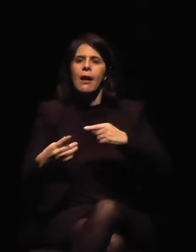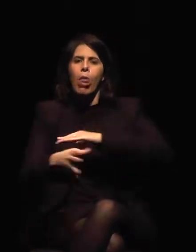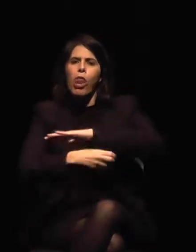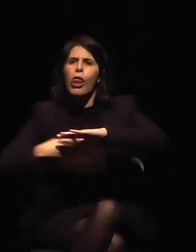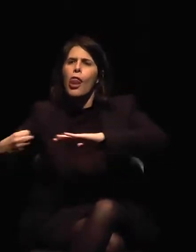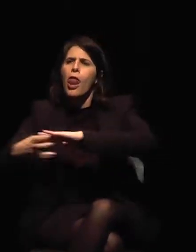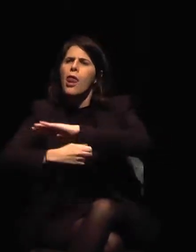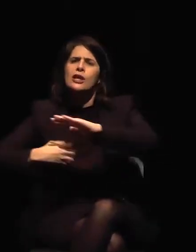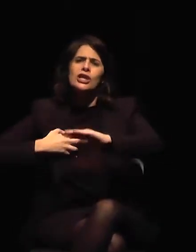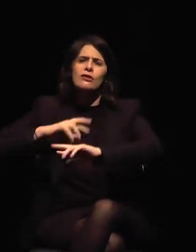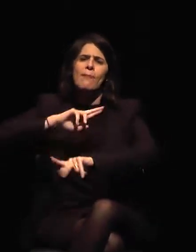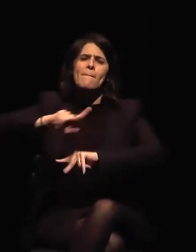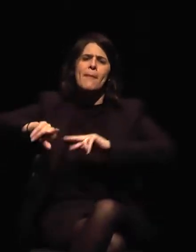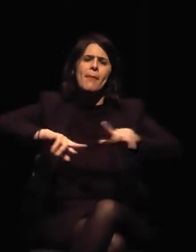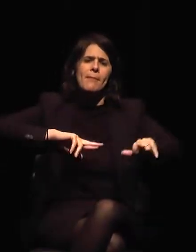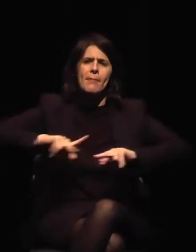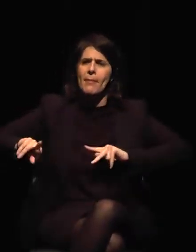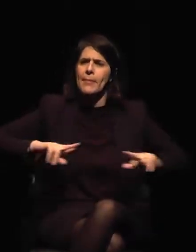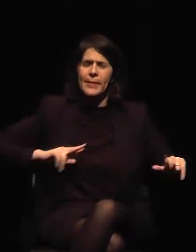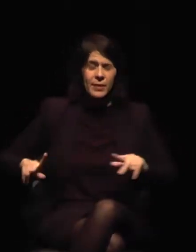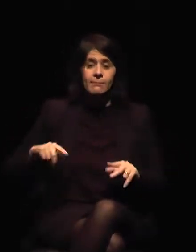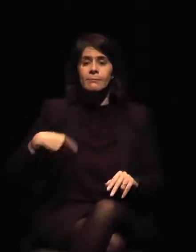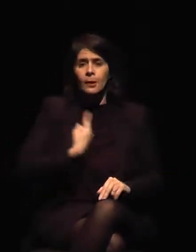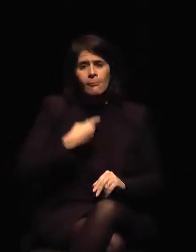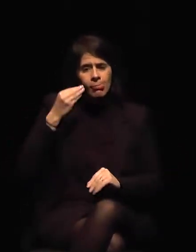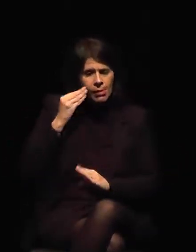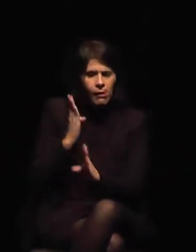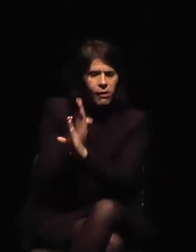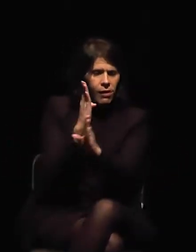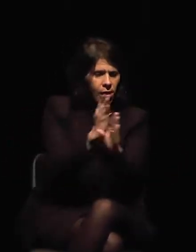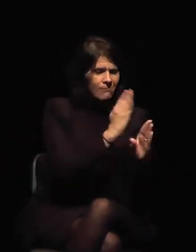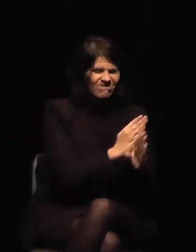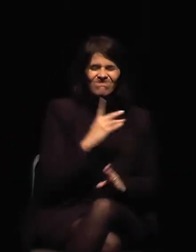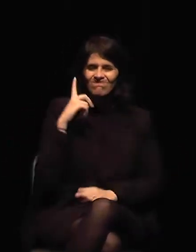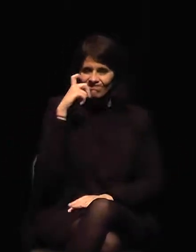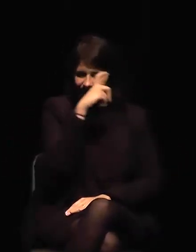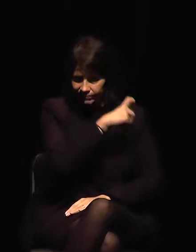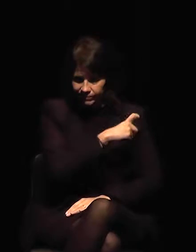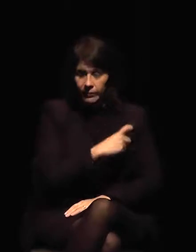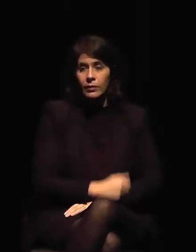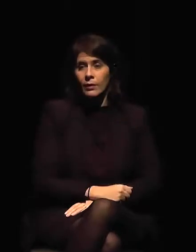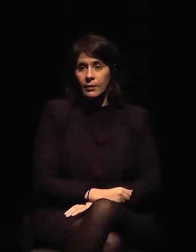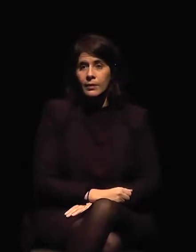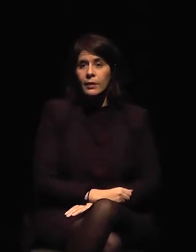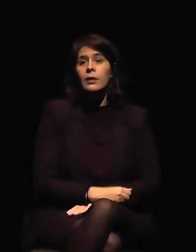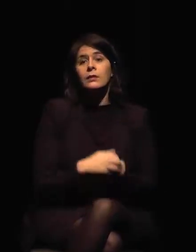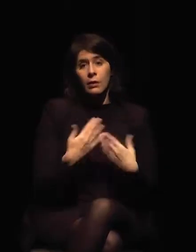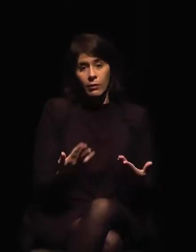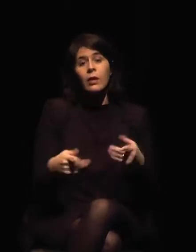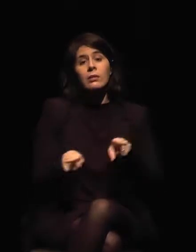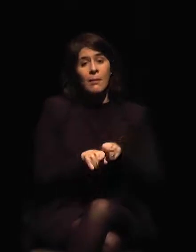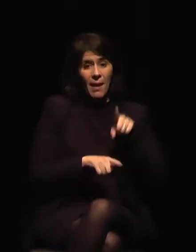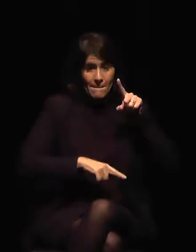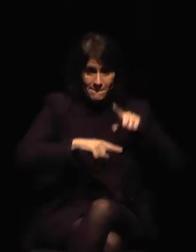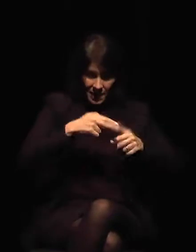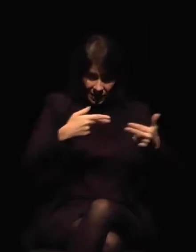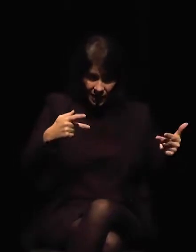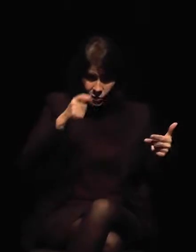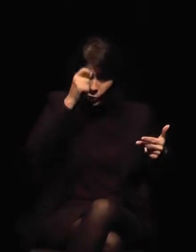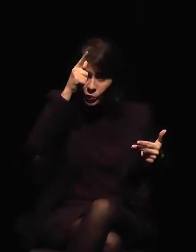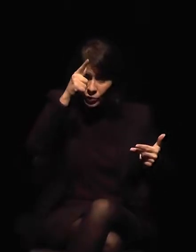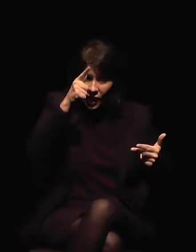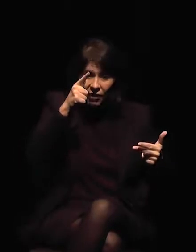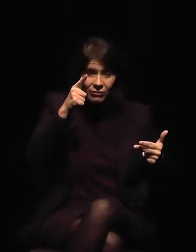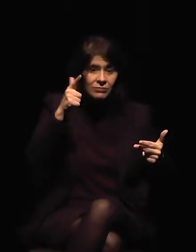minimizar el contrabando. Tenemos el contrabando y evasión, la piratería. Algo